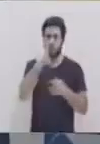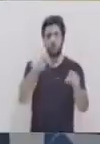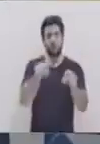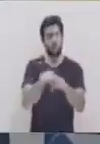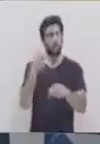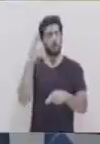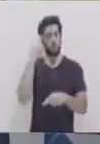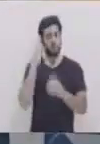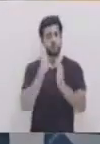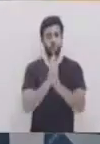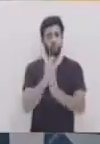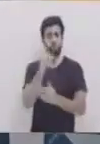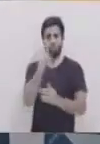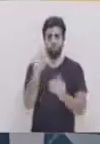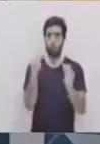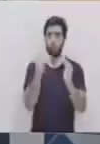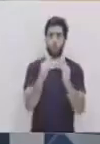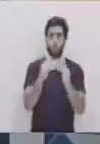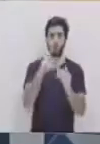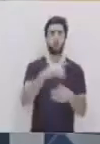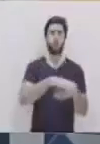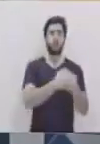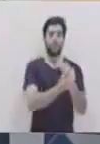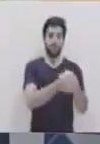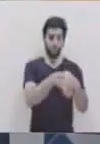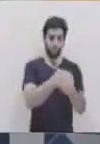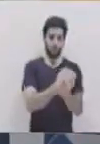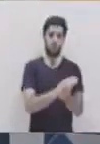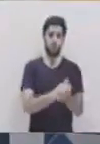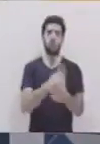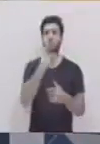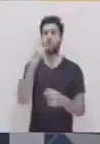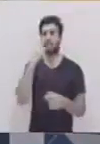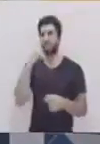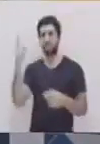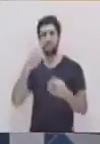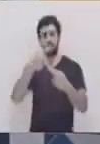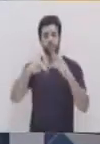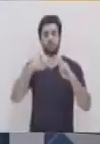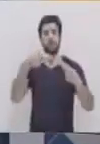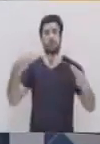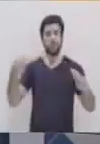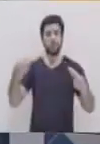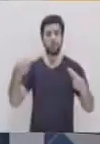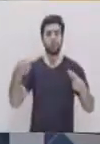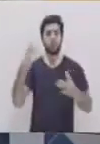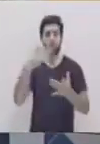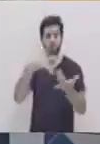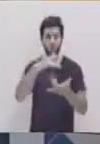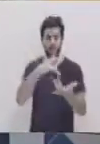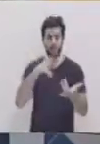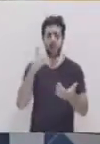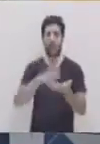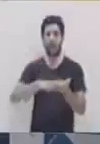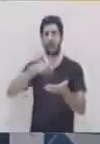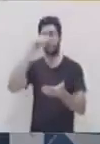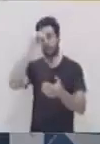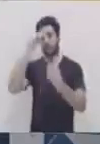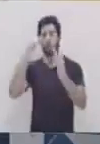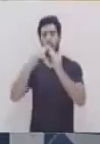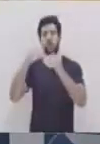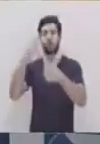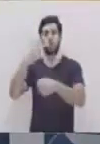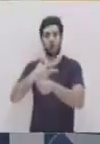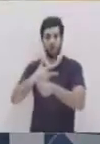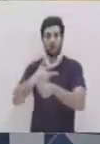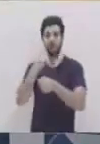buena higiene. Ustedes recuerden lavarse las manos constantemente. No olviden seguirnos en nuestras redes sociales como Aprendo en Casa Aguate. Pueden